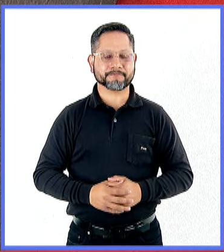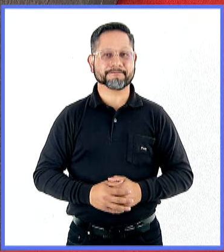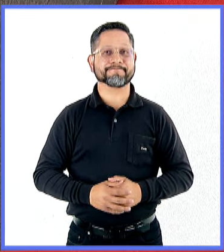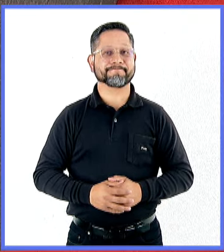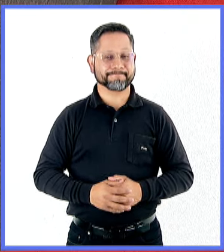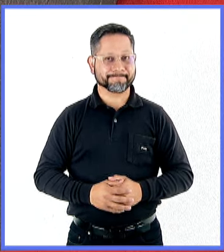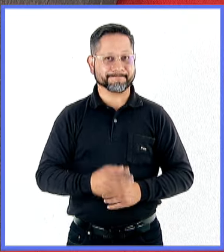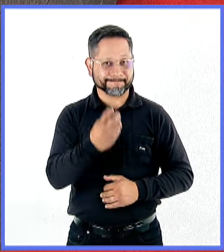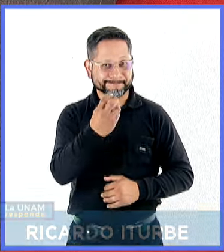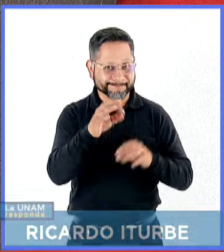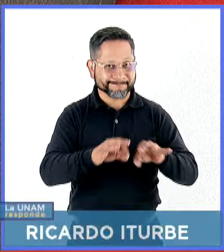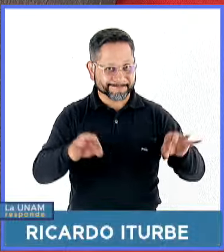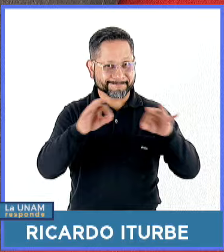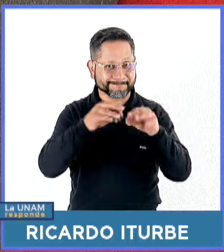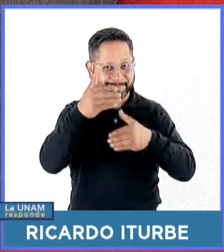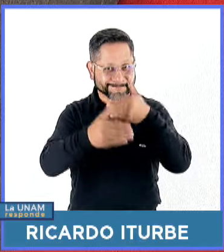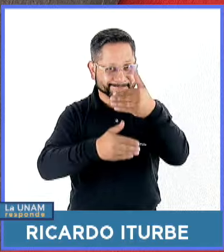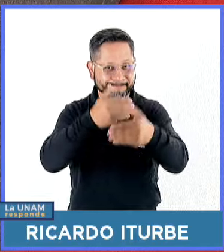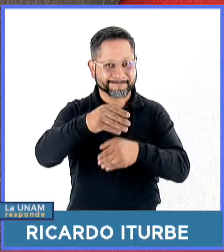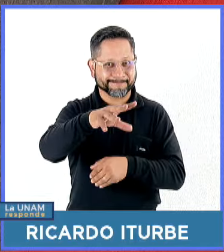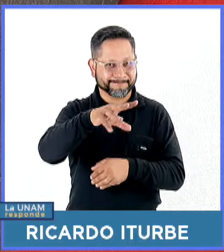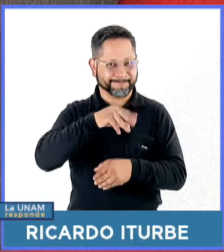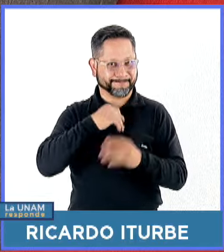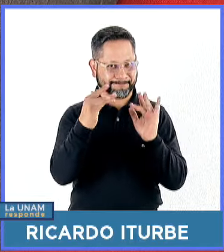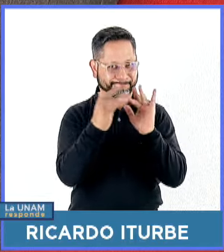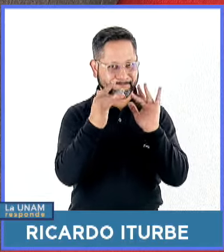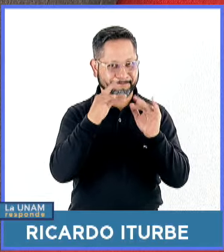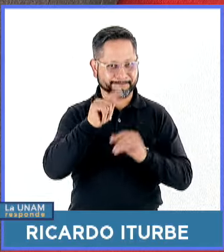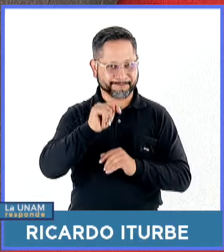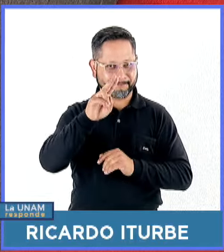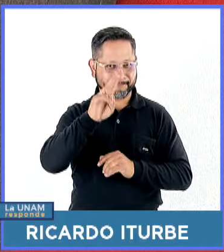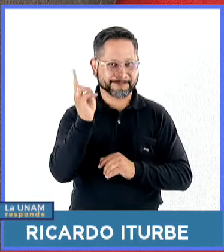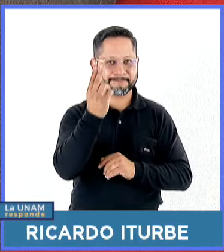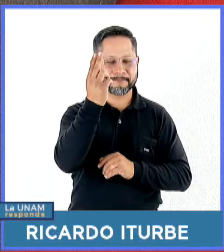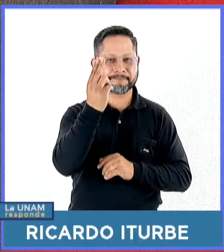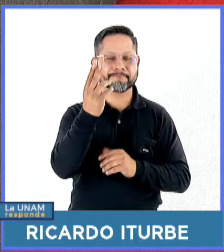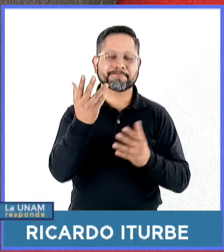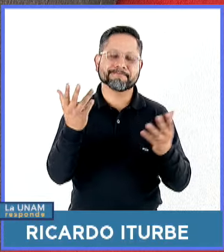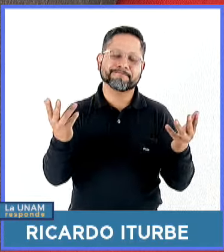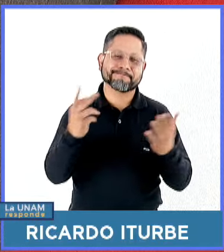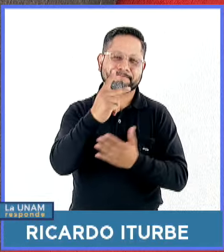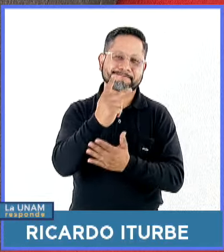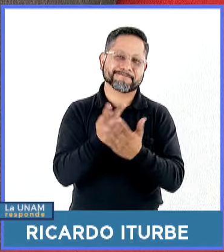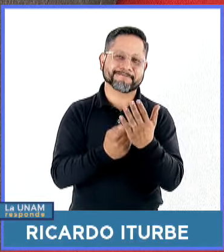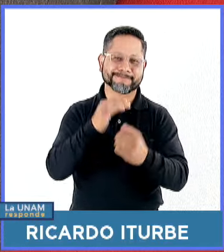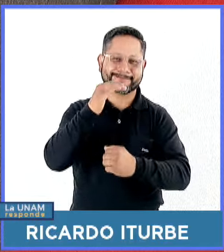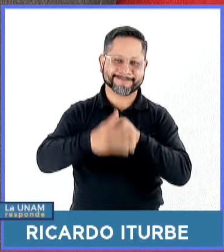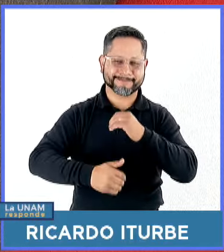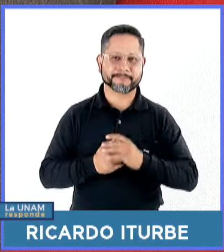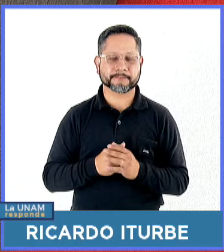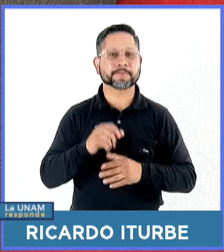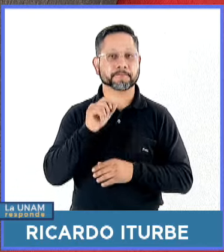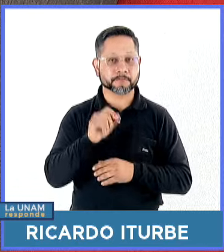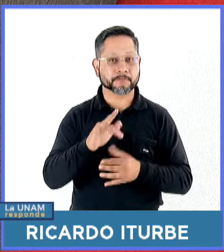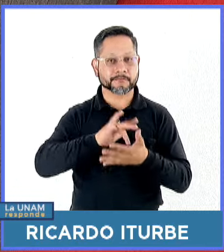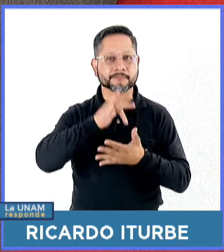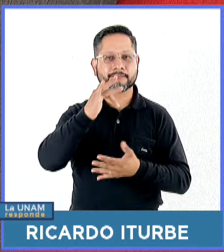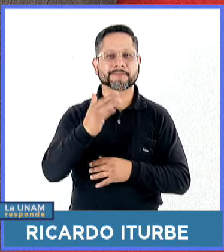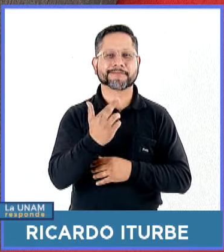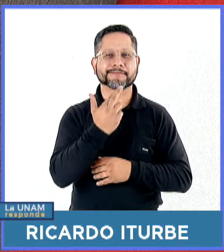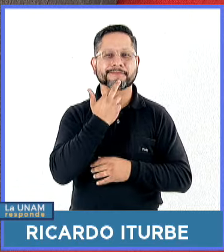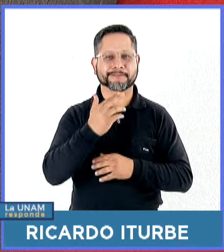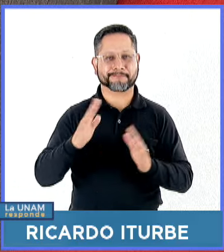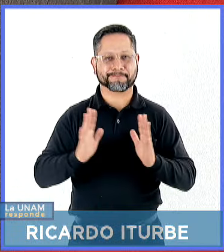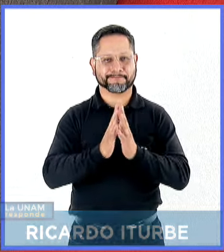Es importante seguir estos pasos para continuar con la señal de TV UNAM. Así terminamos nuestro programa de hoy agradeciendo de nueva cuenta a Ricardo